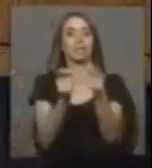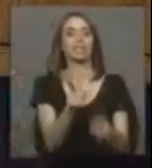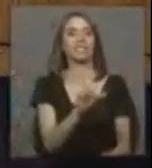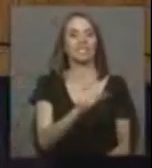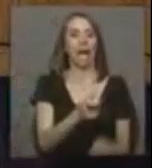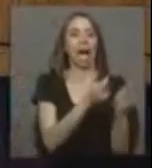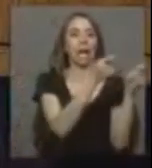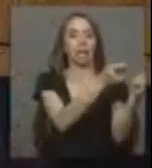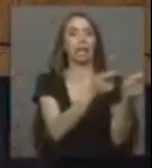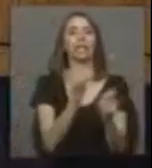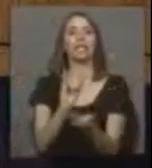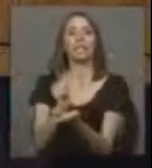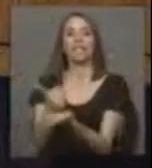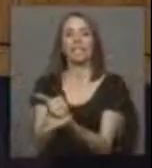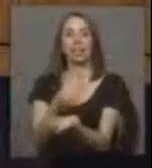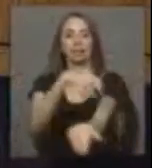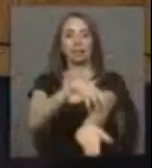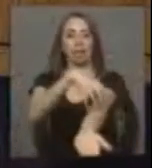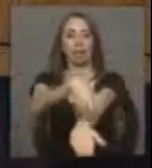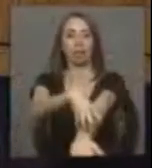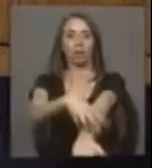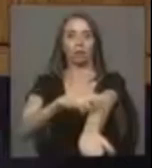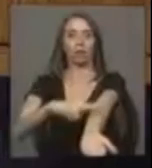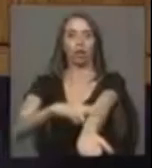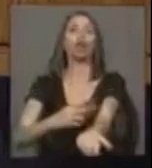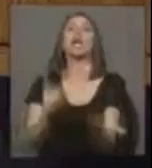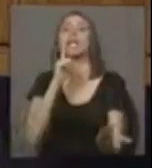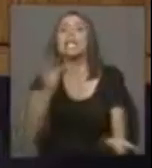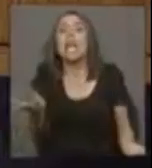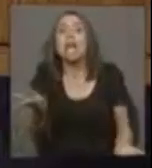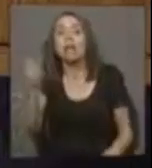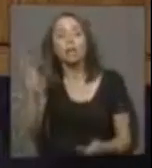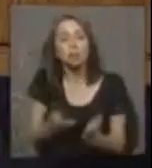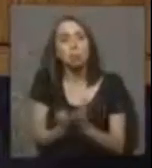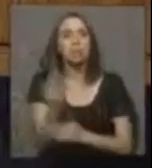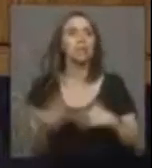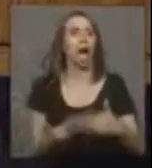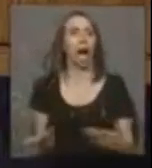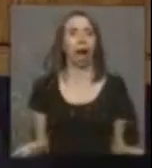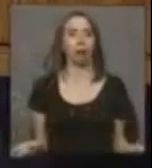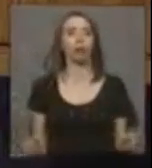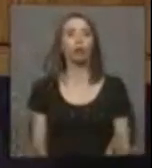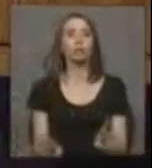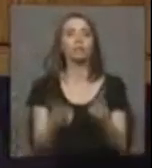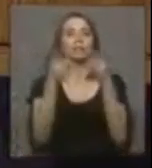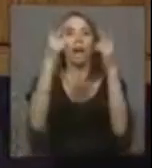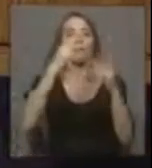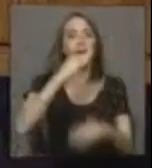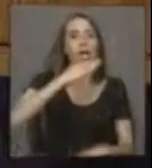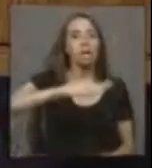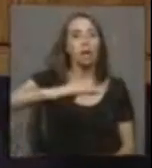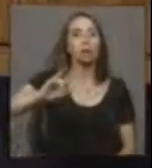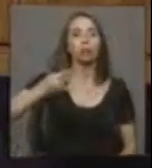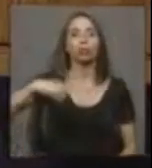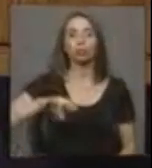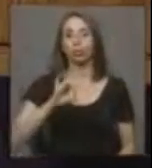Y por cierto, a los intendentes de ambas regiones. Alguien tiene que comenzar a hacer algo para salvar el agro del sur de Chile. Gracias, Presidente. Gracias.